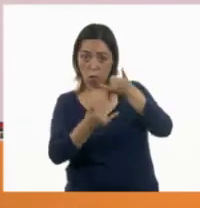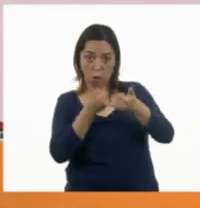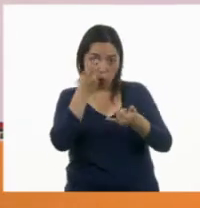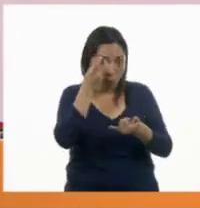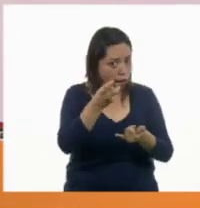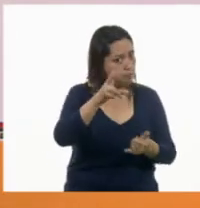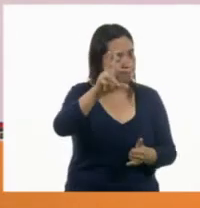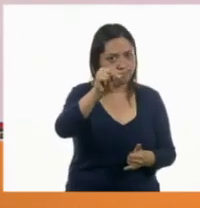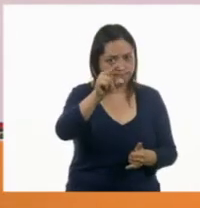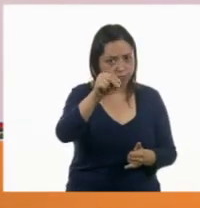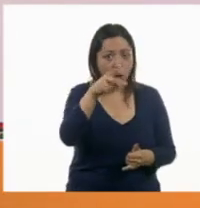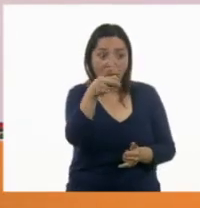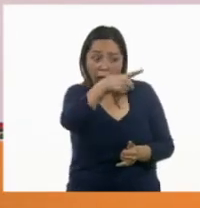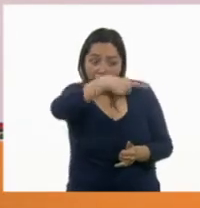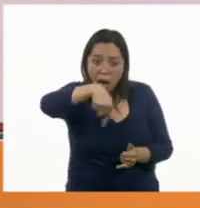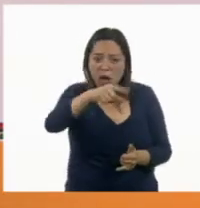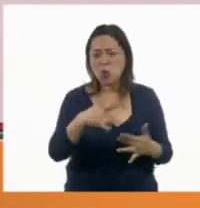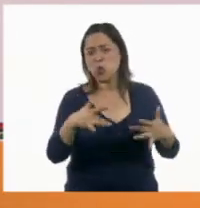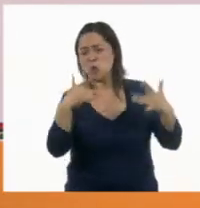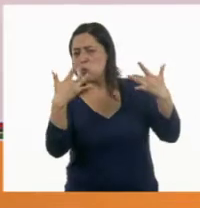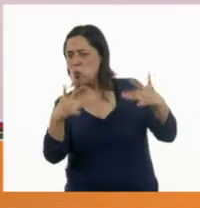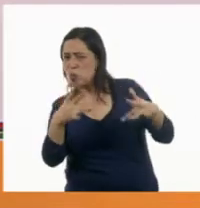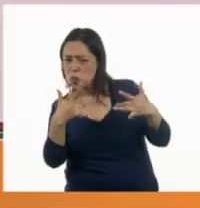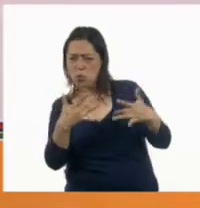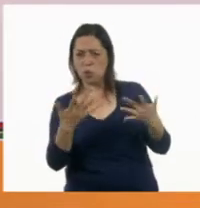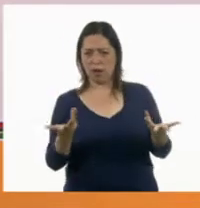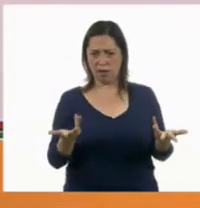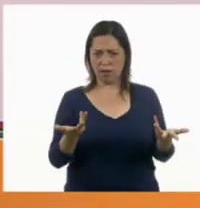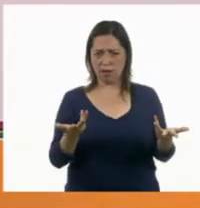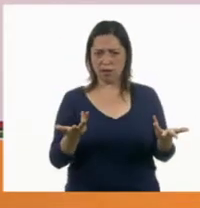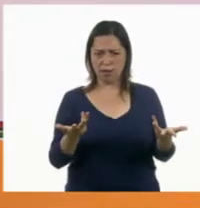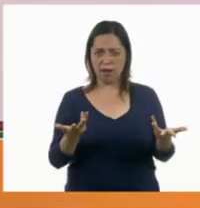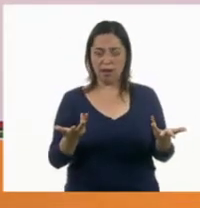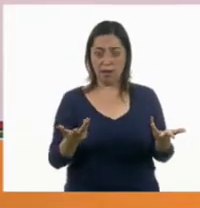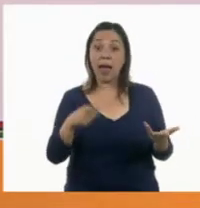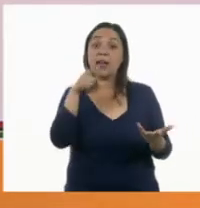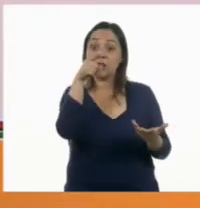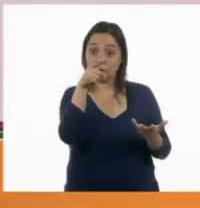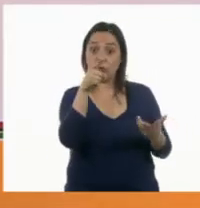Entonces la siguiente regla es no participar.